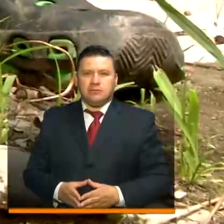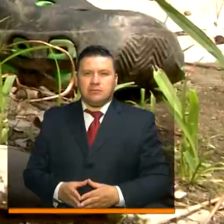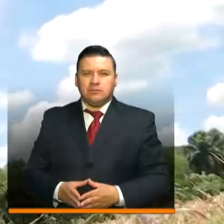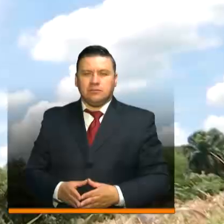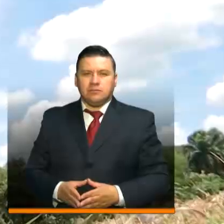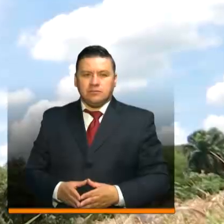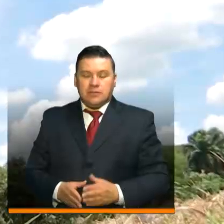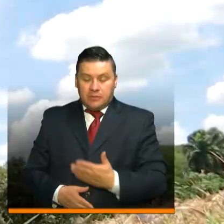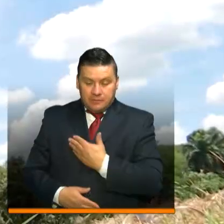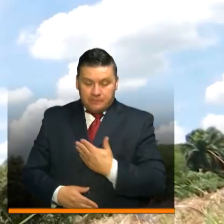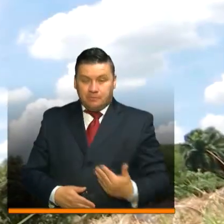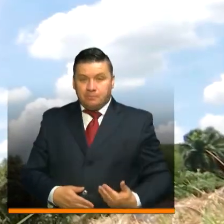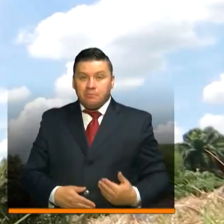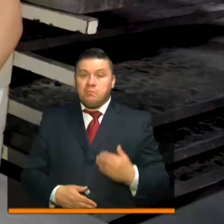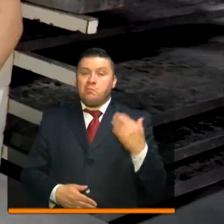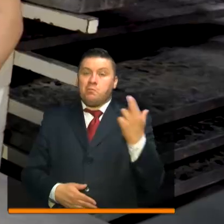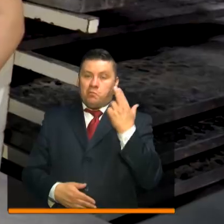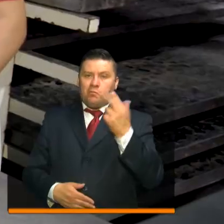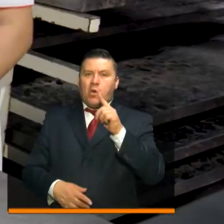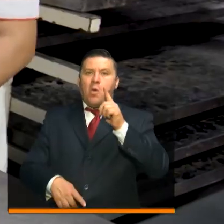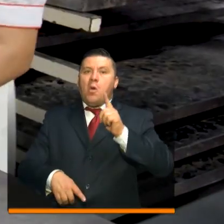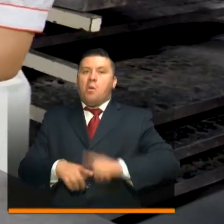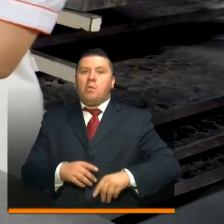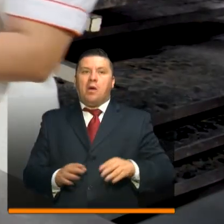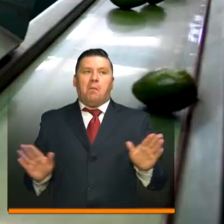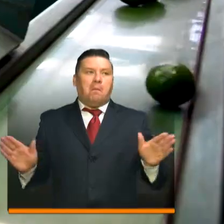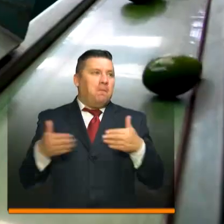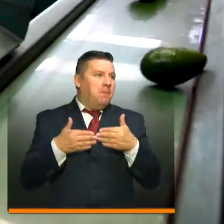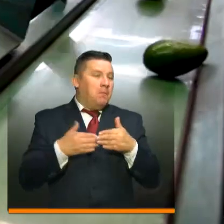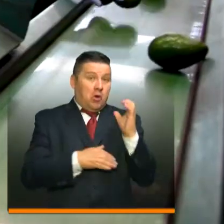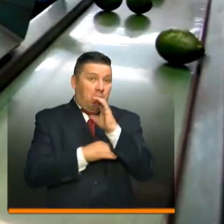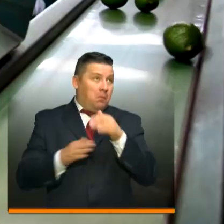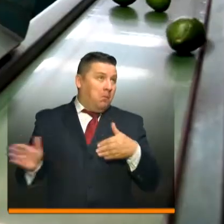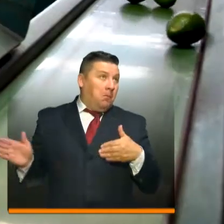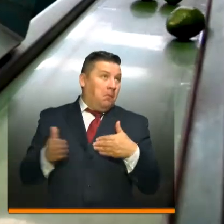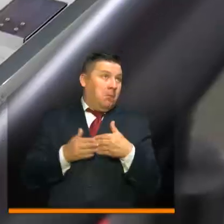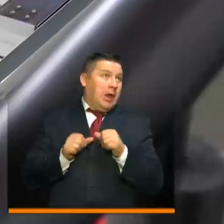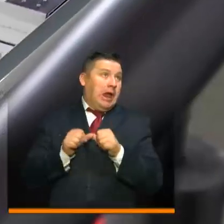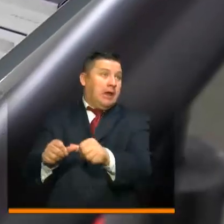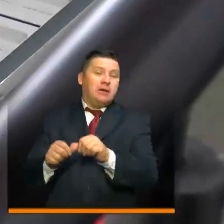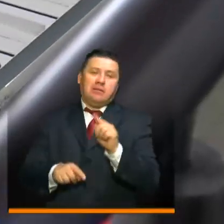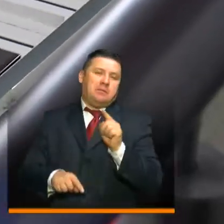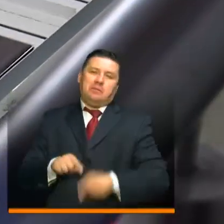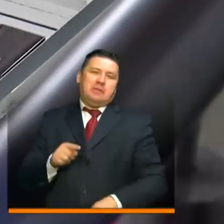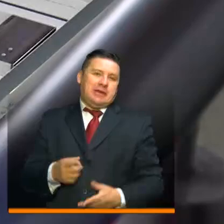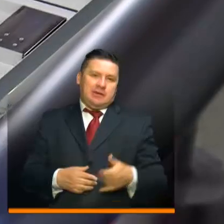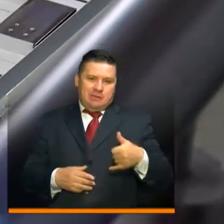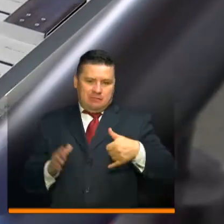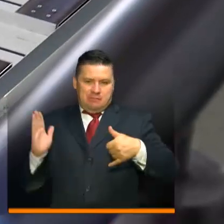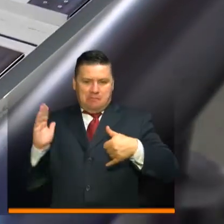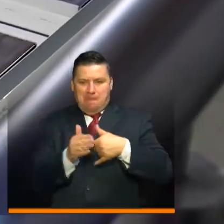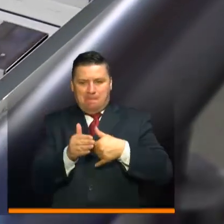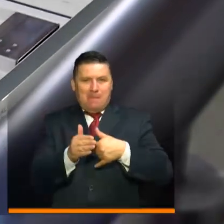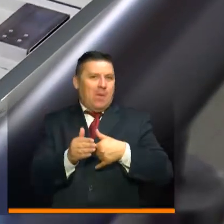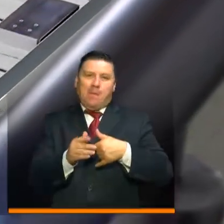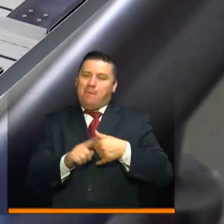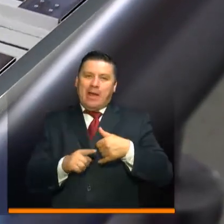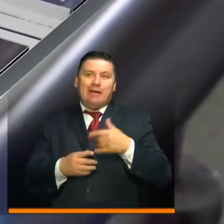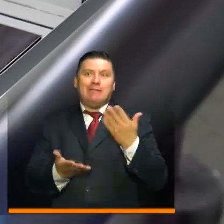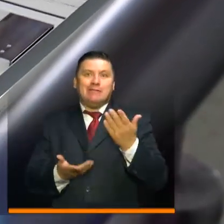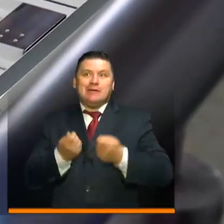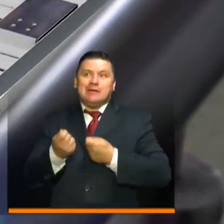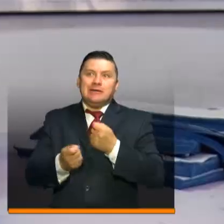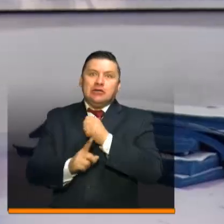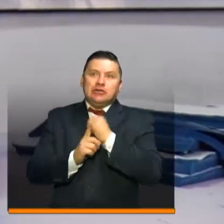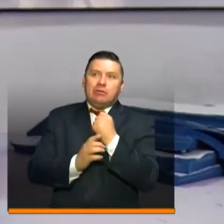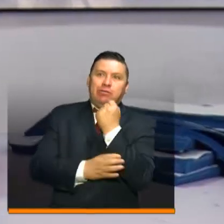El presidente recalcó que el país no puede quedar cerrado de manera indefinida, teniendo en cuenta que las cuarentenas prolongadas traen enormes